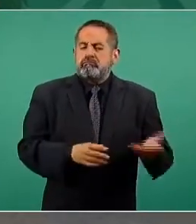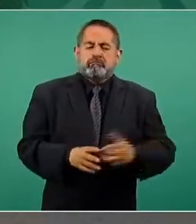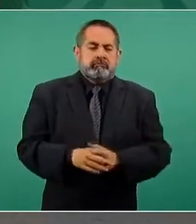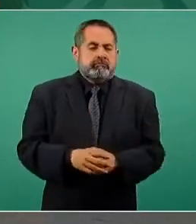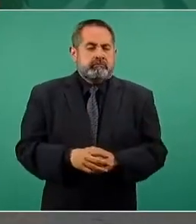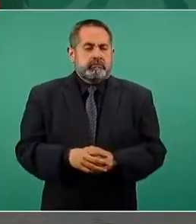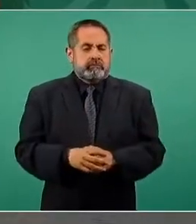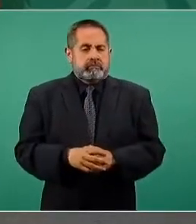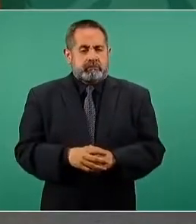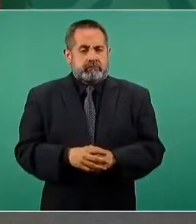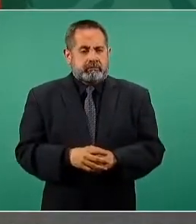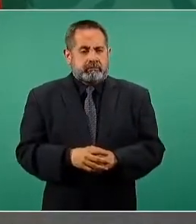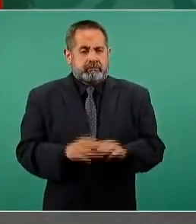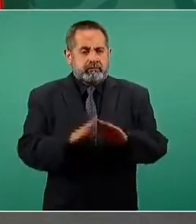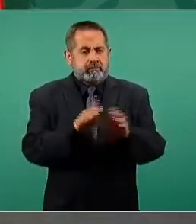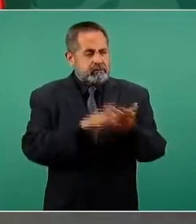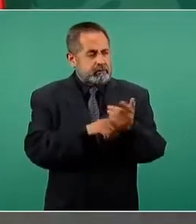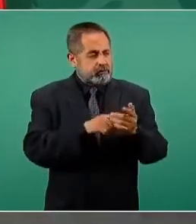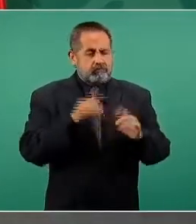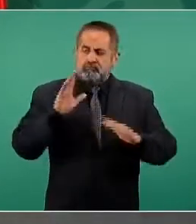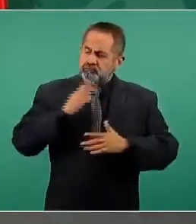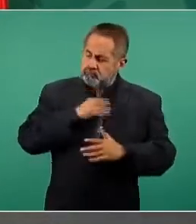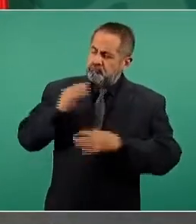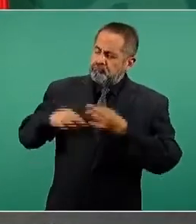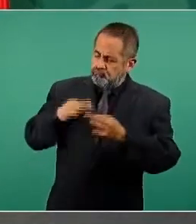cumplir?